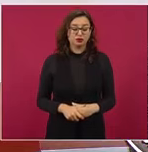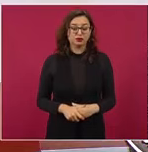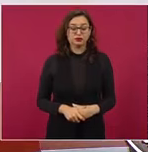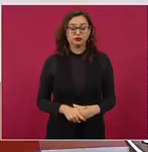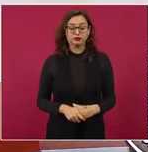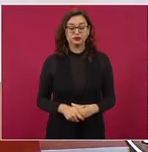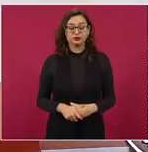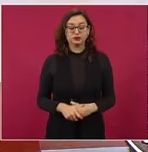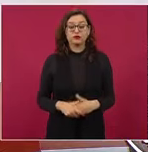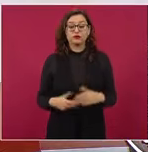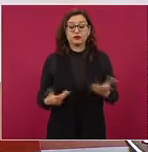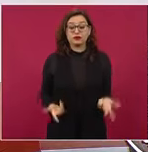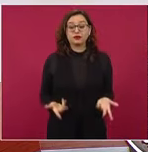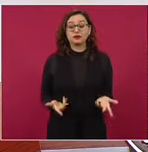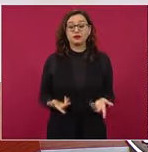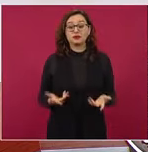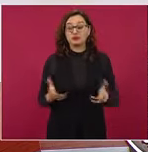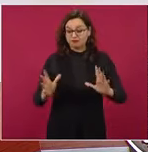Morena